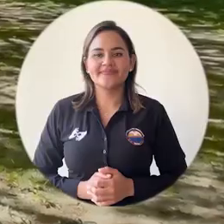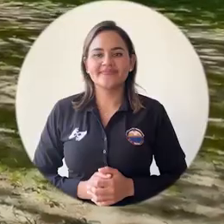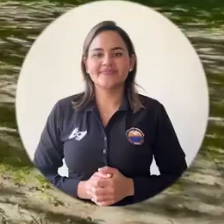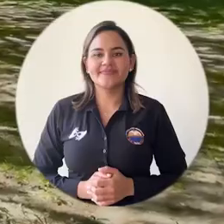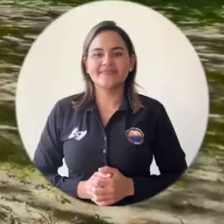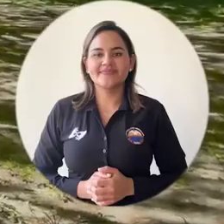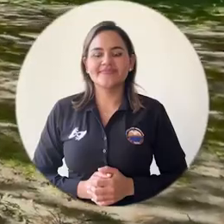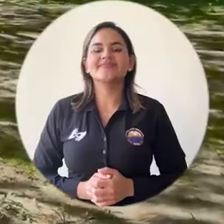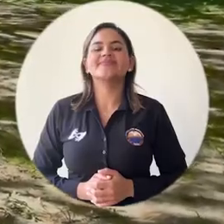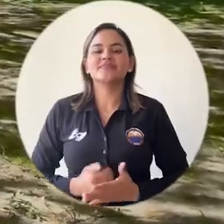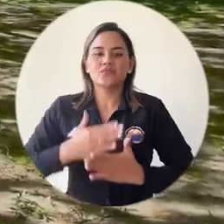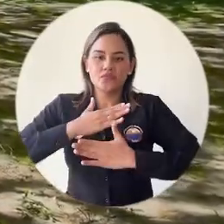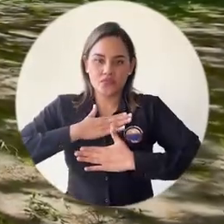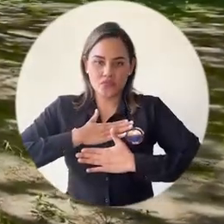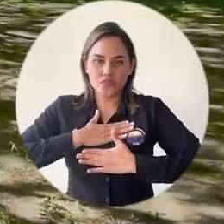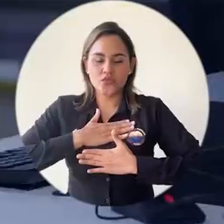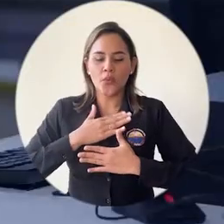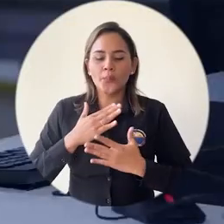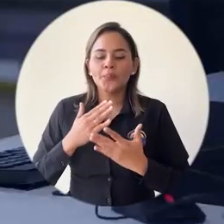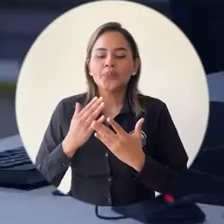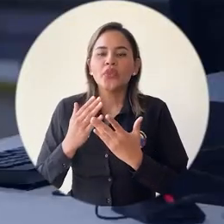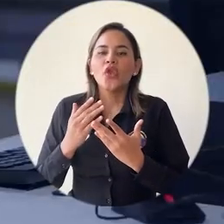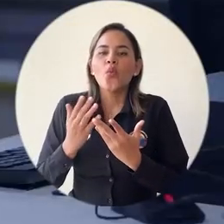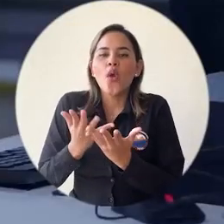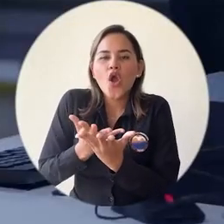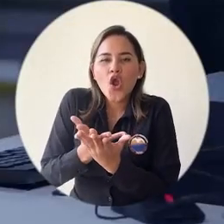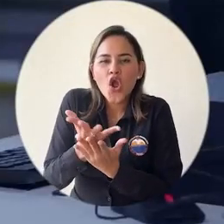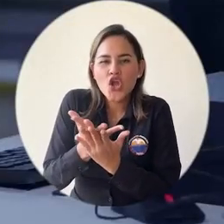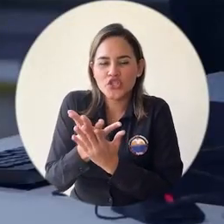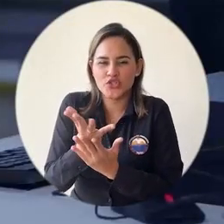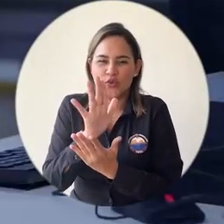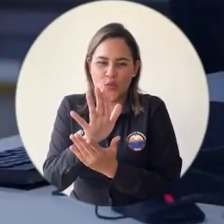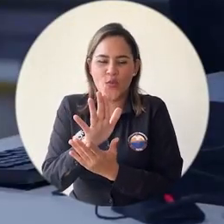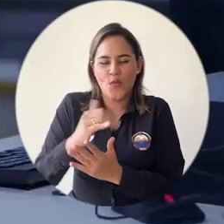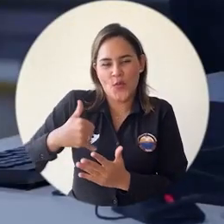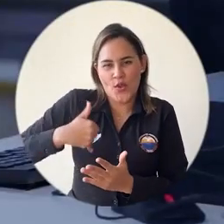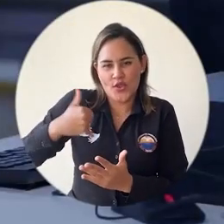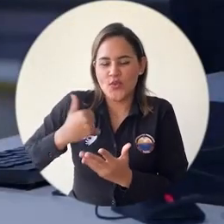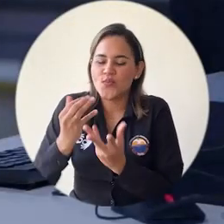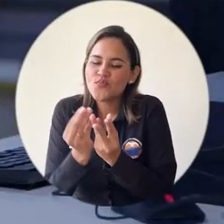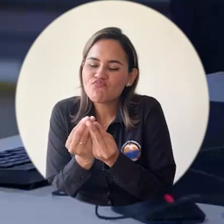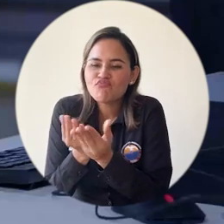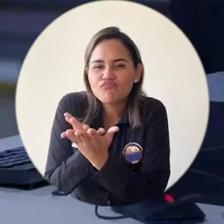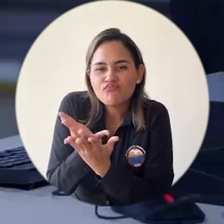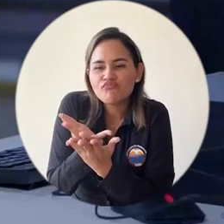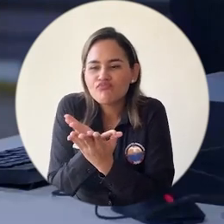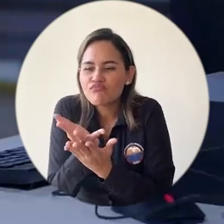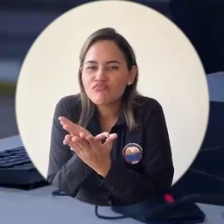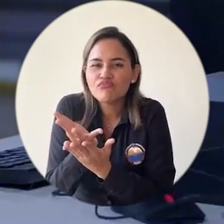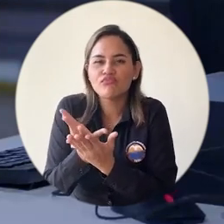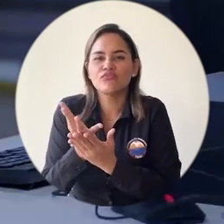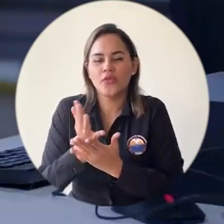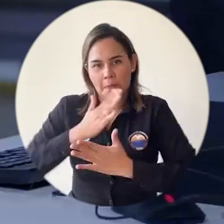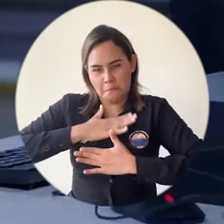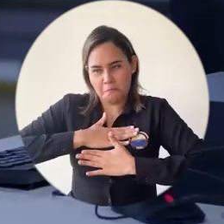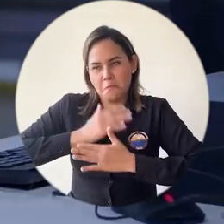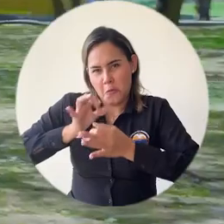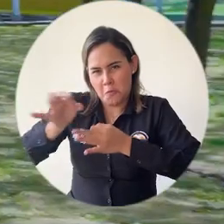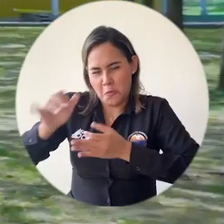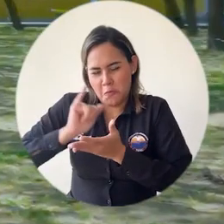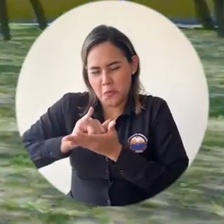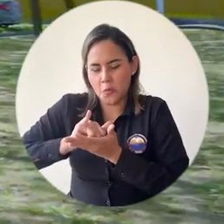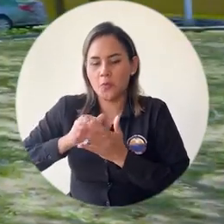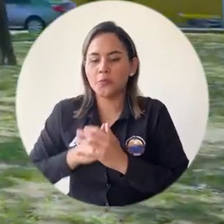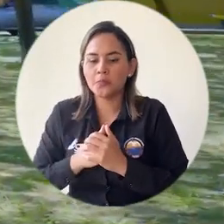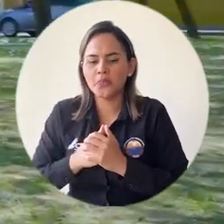Soy consejera de Juventudes de mi municipio, y pienso por medio de los conocimientos que adquirí en mi carrera,